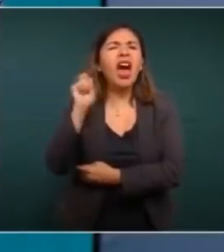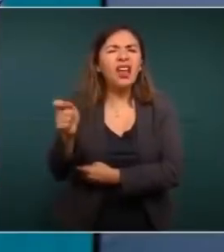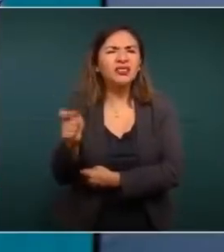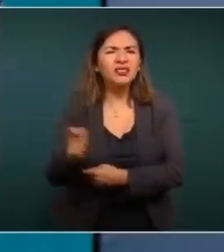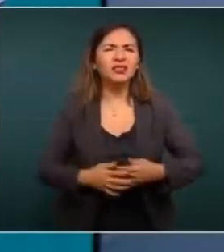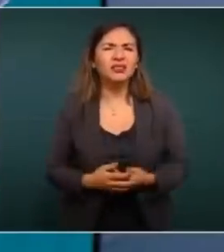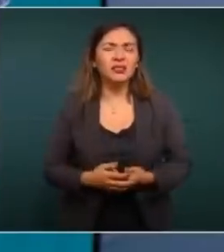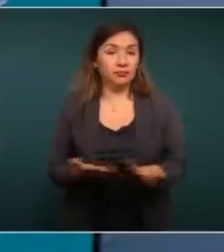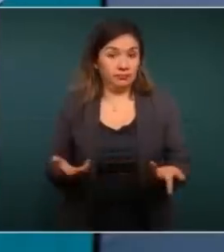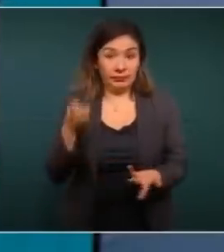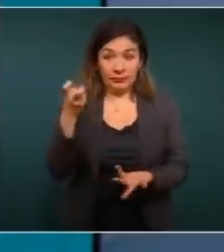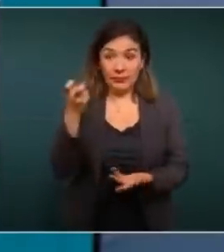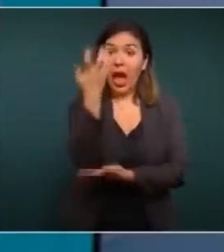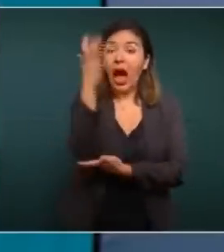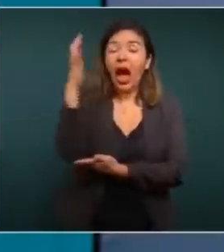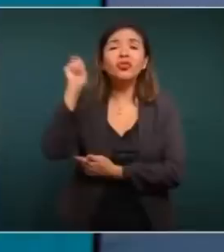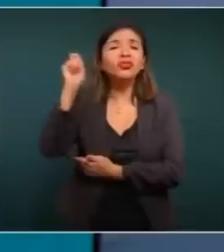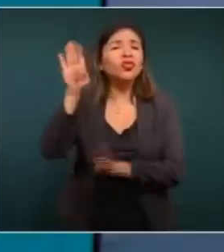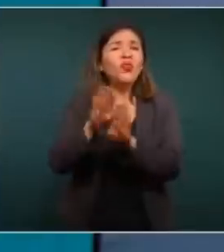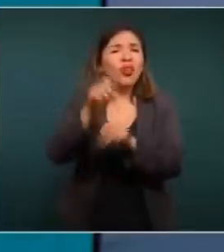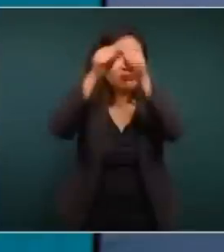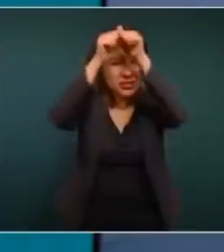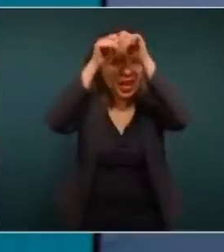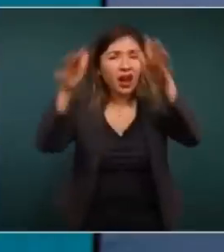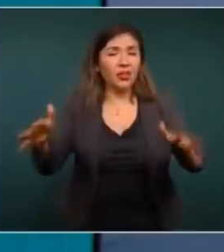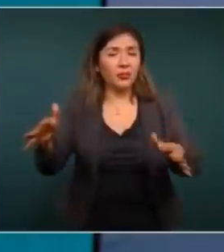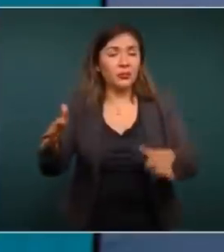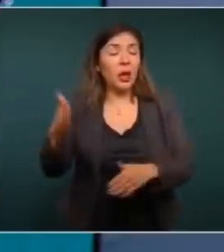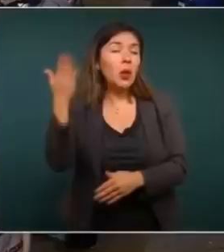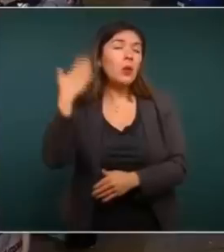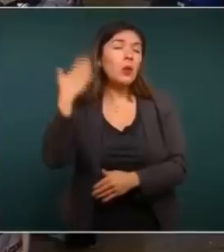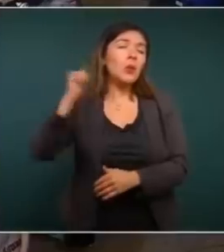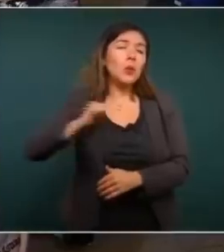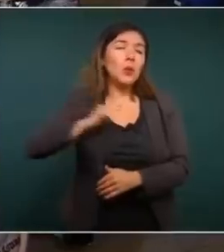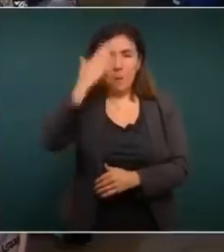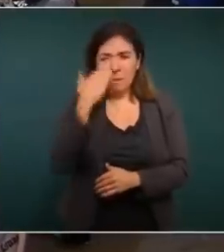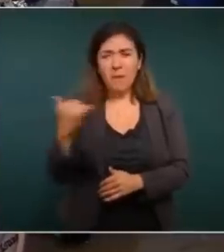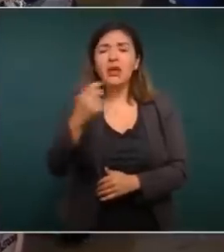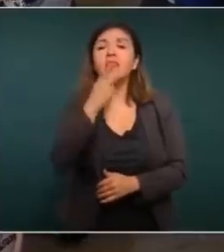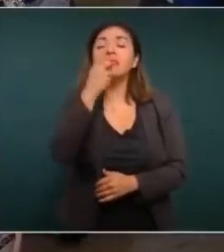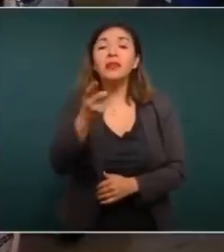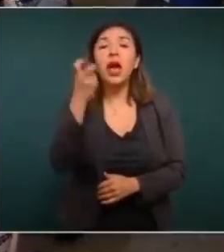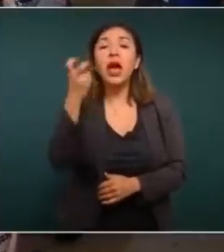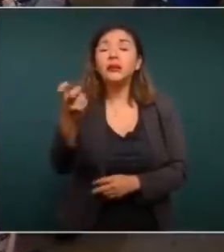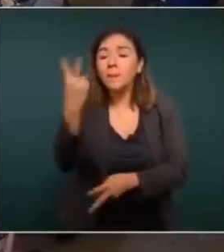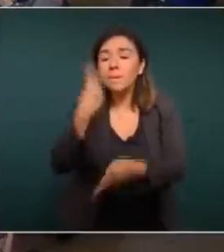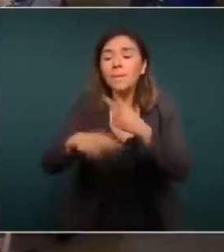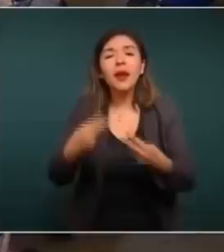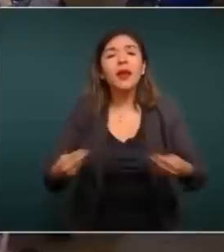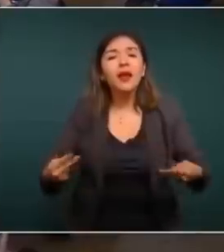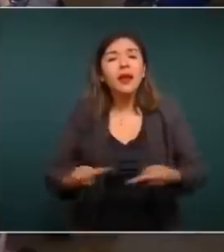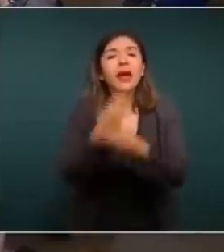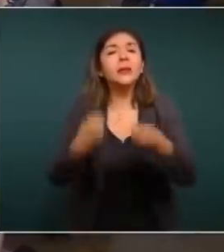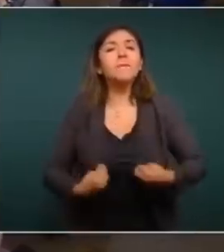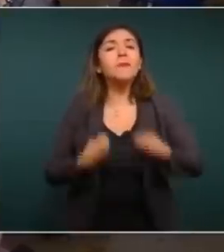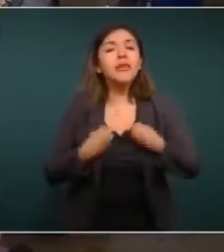Pues es un árbol sagrado. Los mayas decían, es fertilidad del